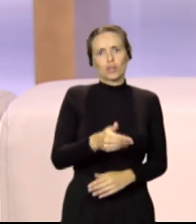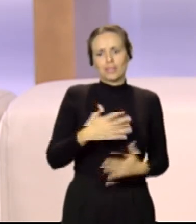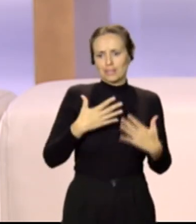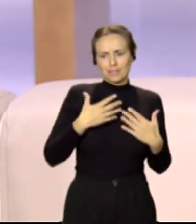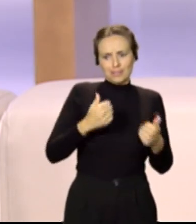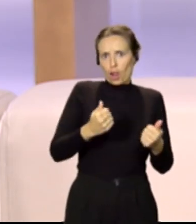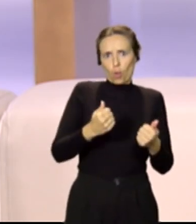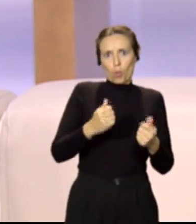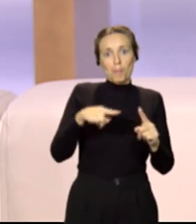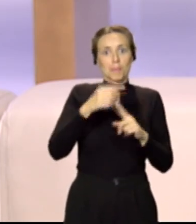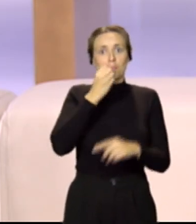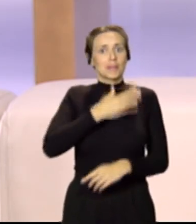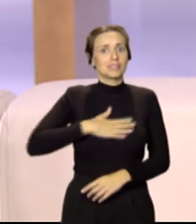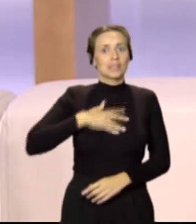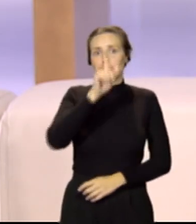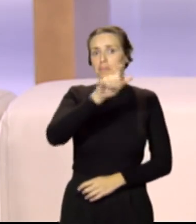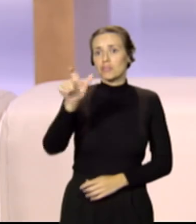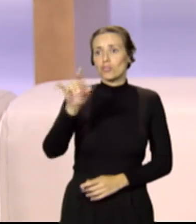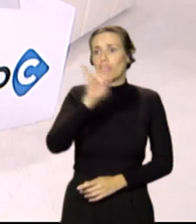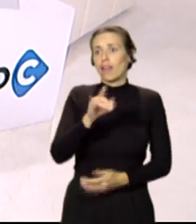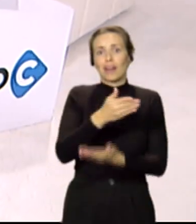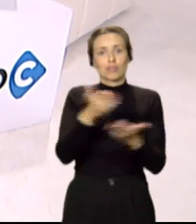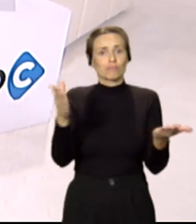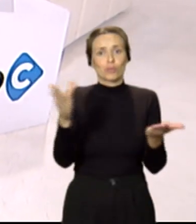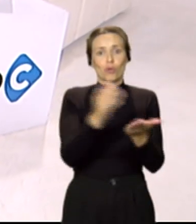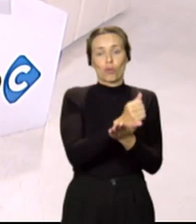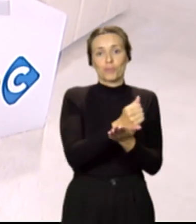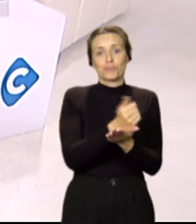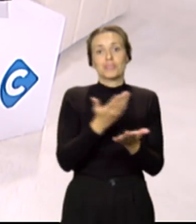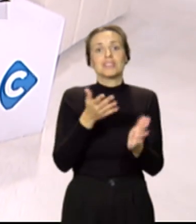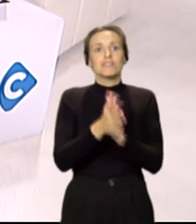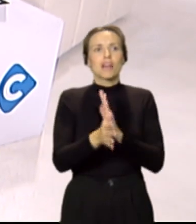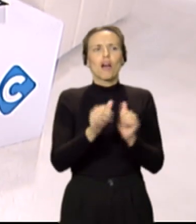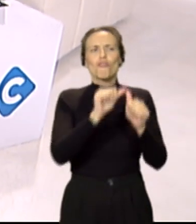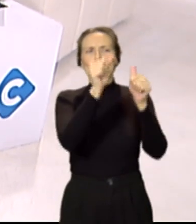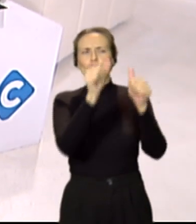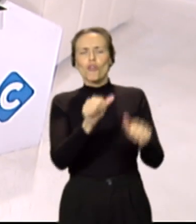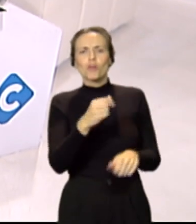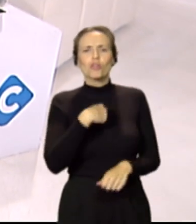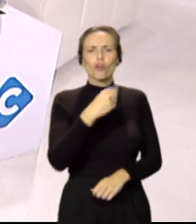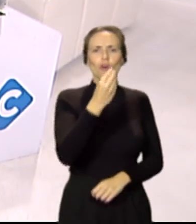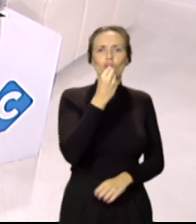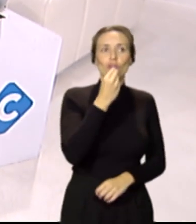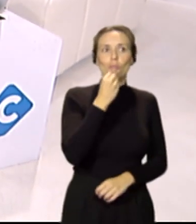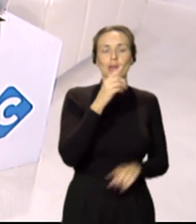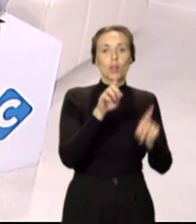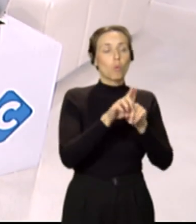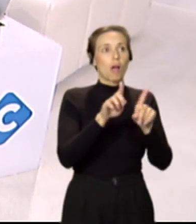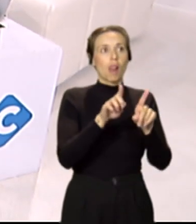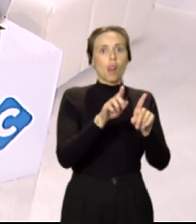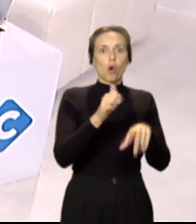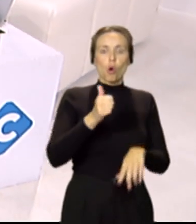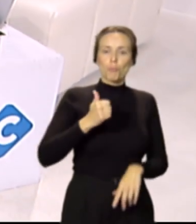el bienestar de toda la población canaria. Debemos identificar en la manera de alimentarnos una oportunidad para